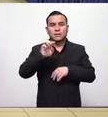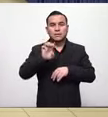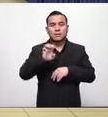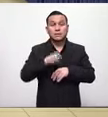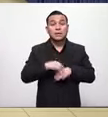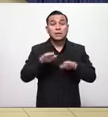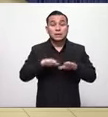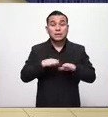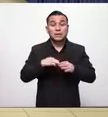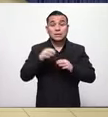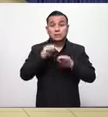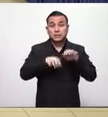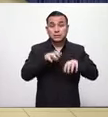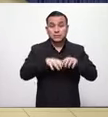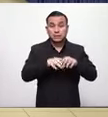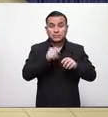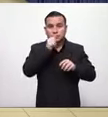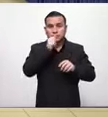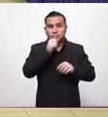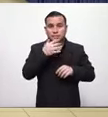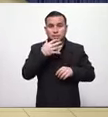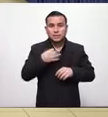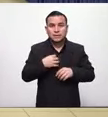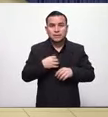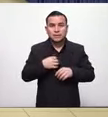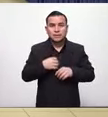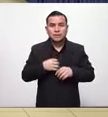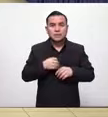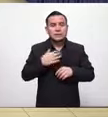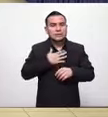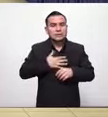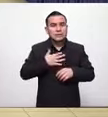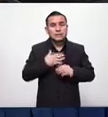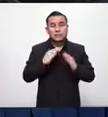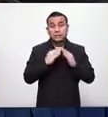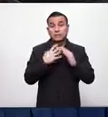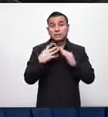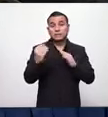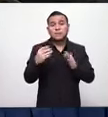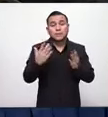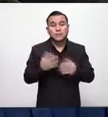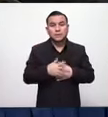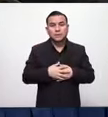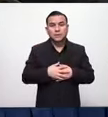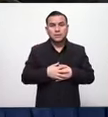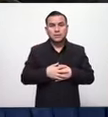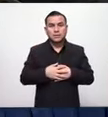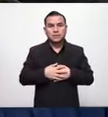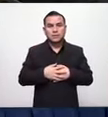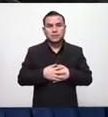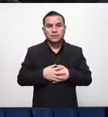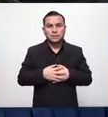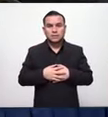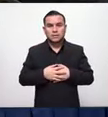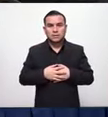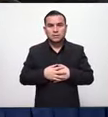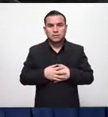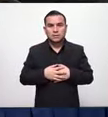secretario voy a ser breve porque nos vamos a retirar en este momento va a someter la